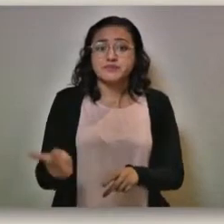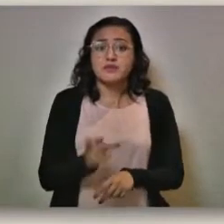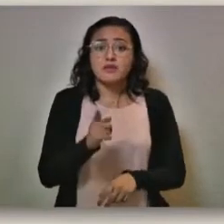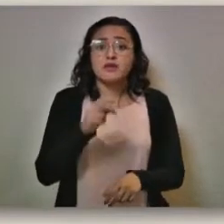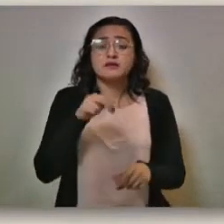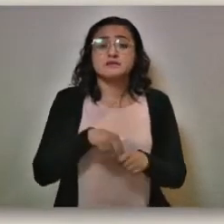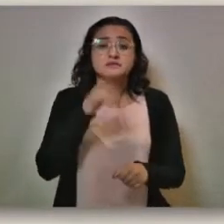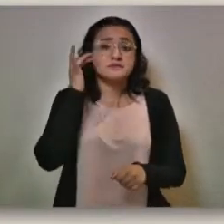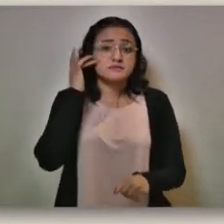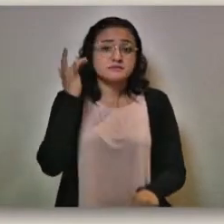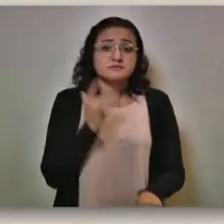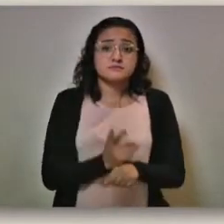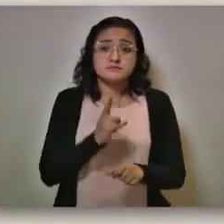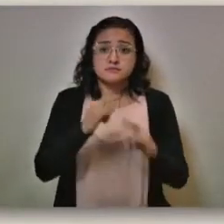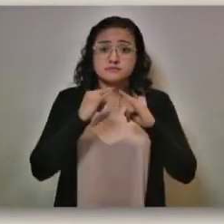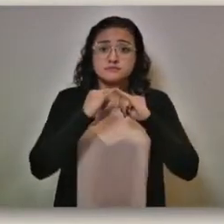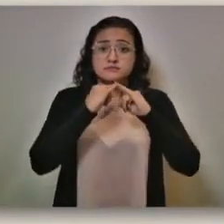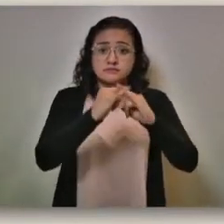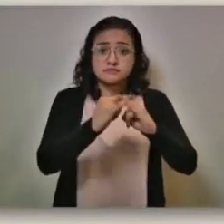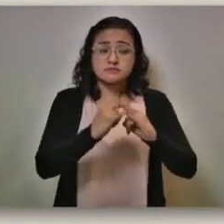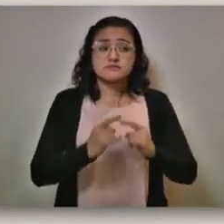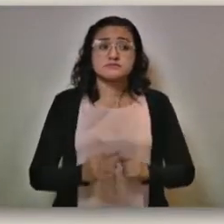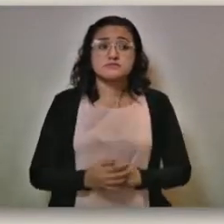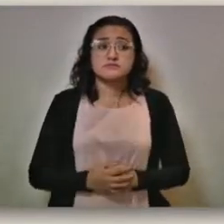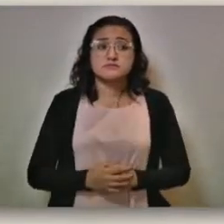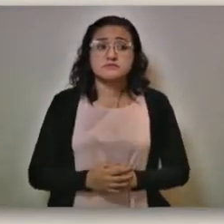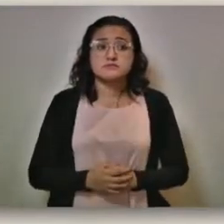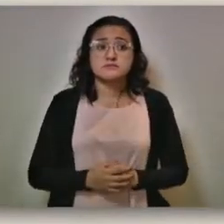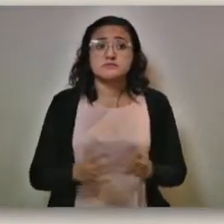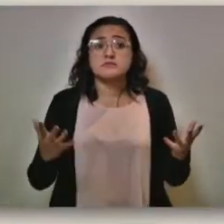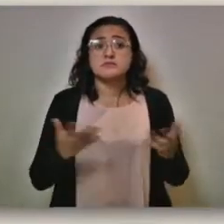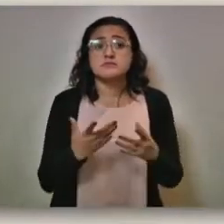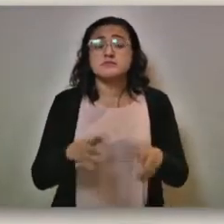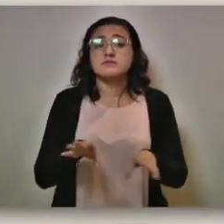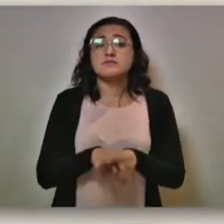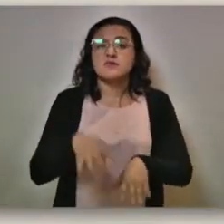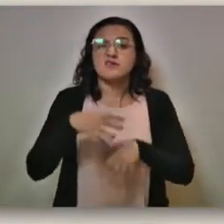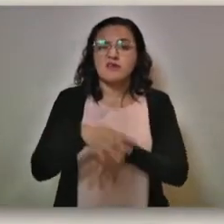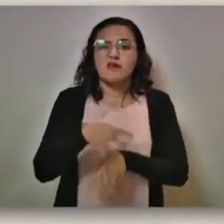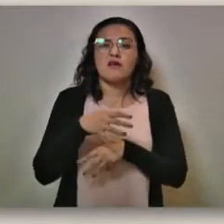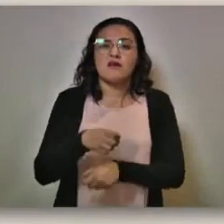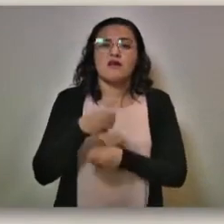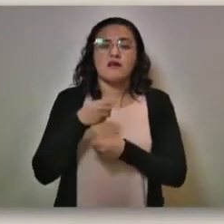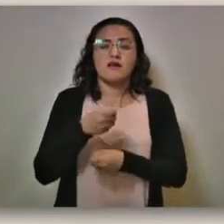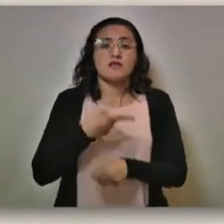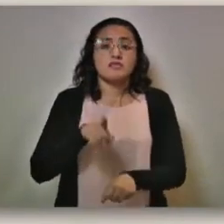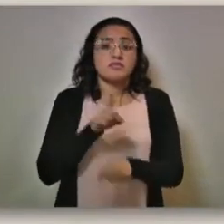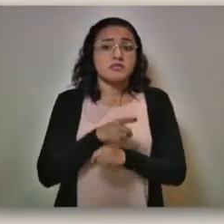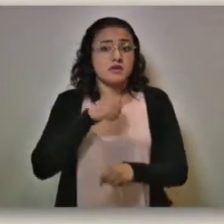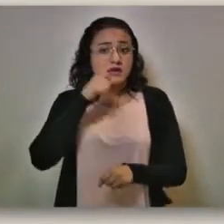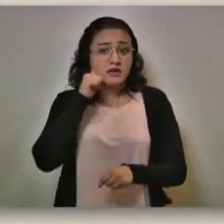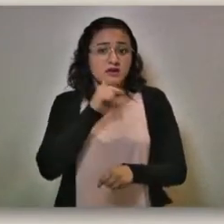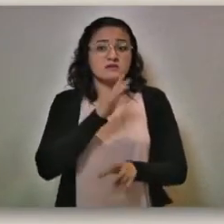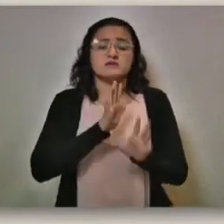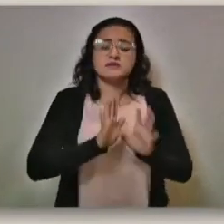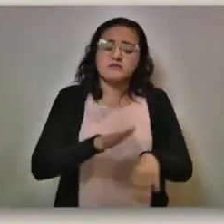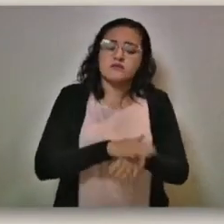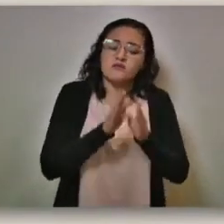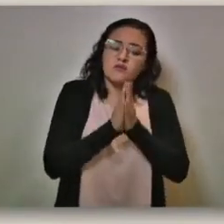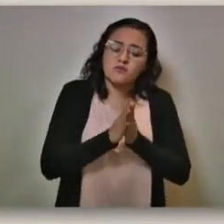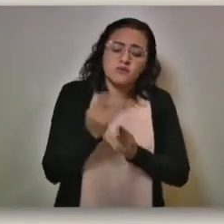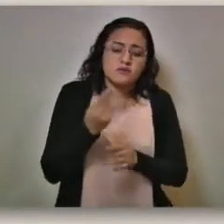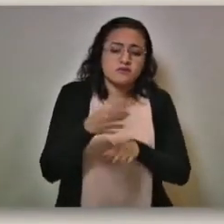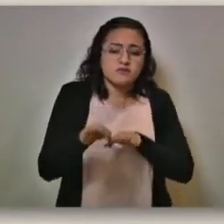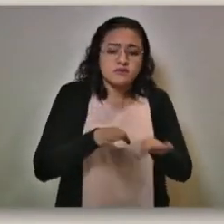Martín Texmelucan, los tianguistas, pues hicieron una manifestación el día de ayer exigiendo que ya los dejen trabajar.